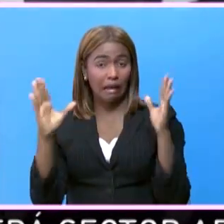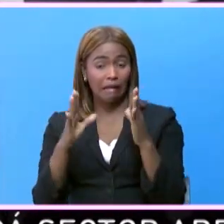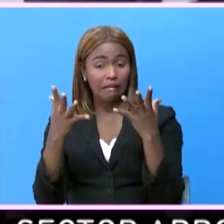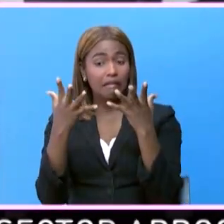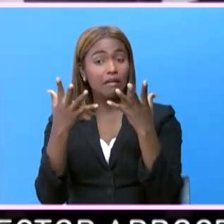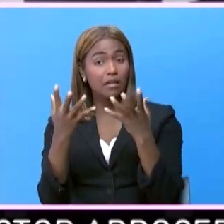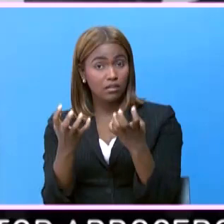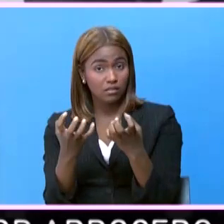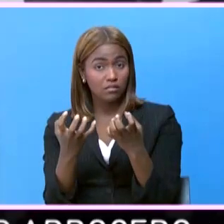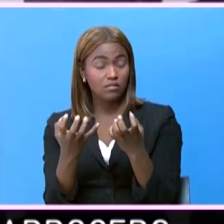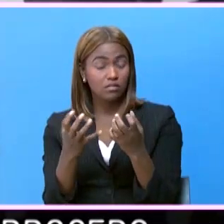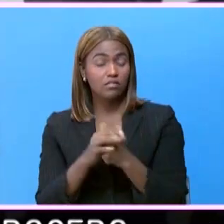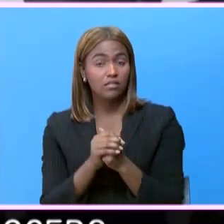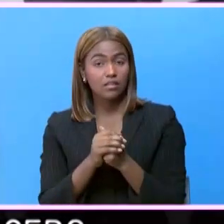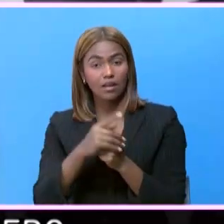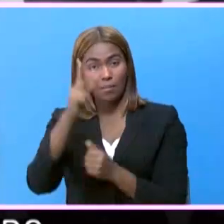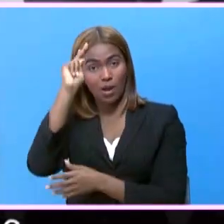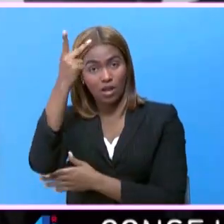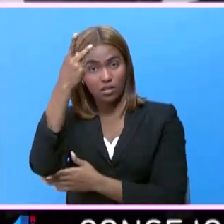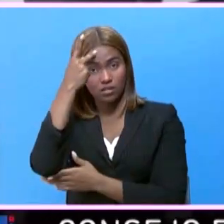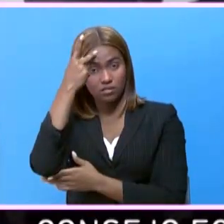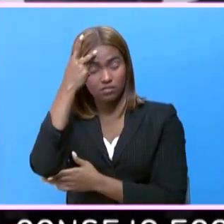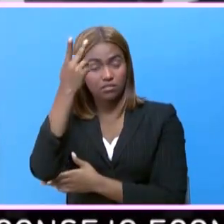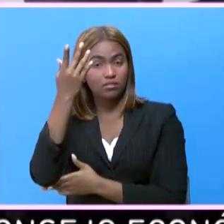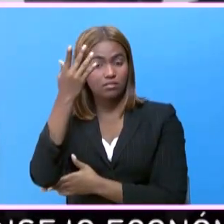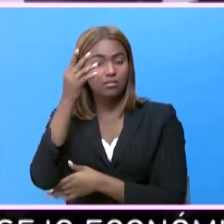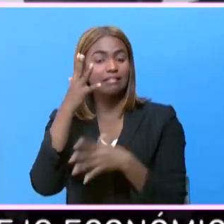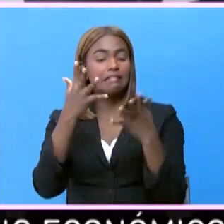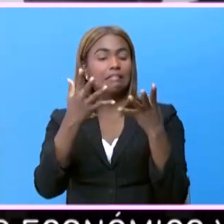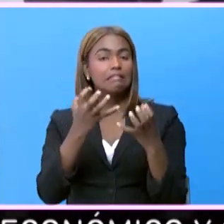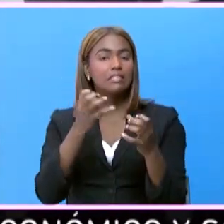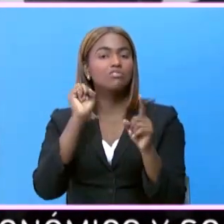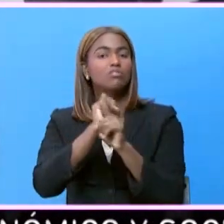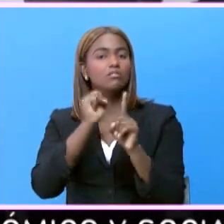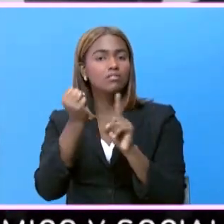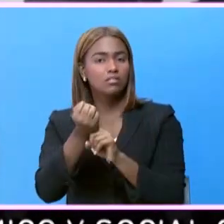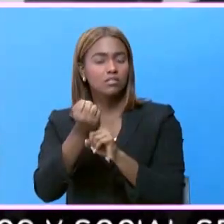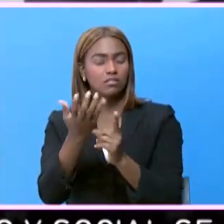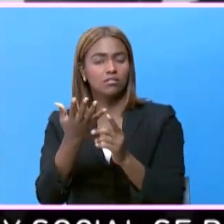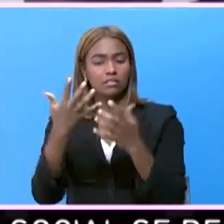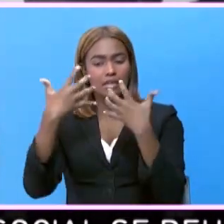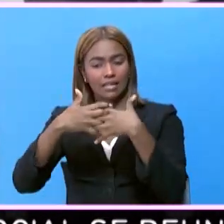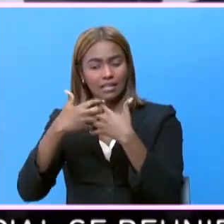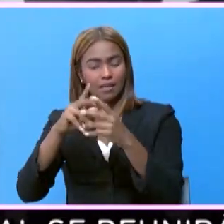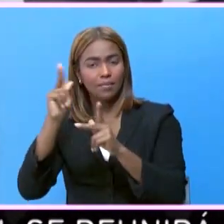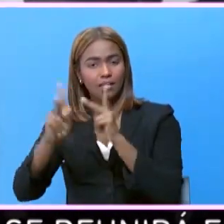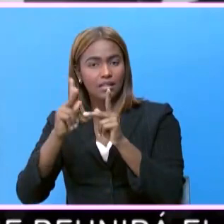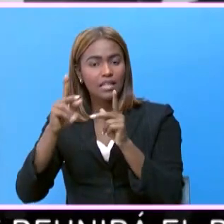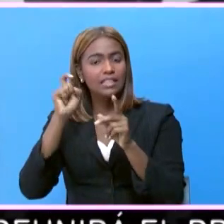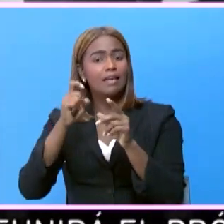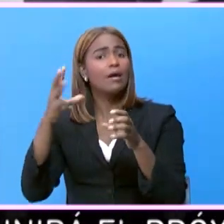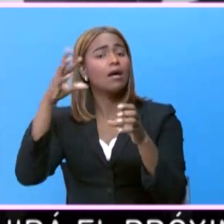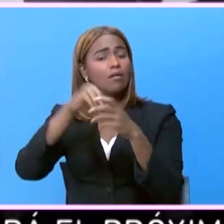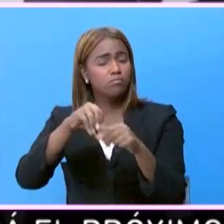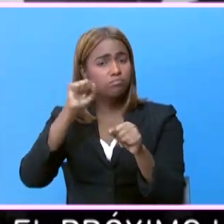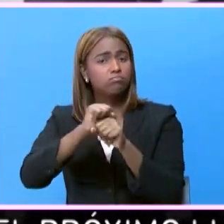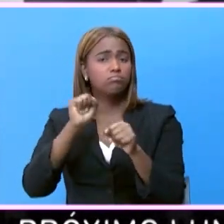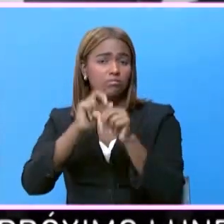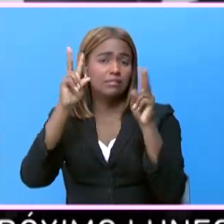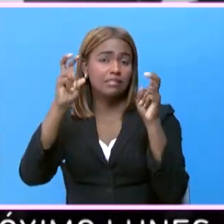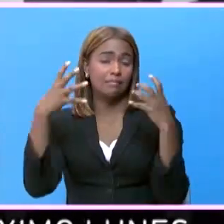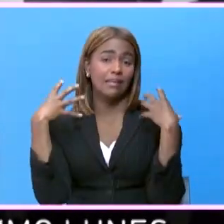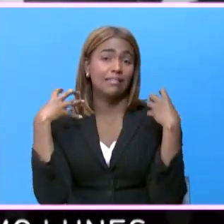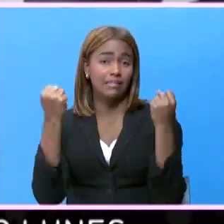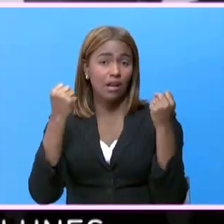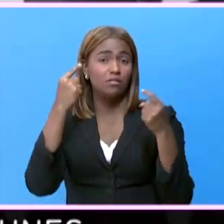voluntad política, la voluntad social. Los empresarios deben involucrarse en el tema de la